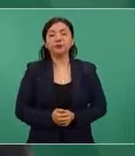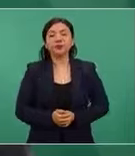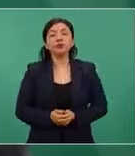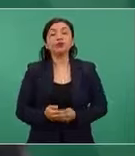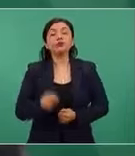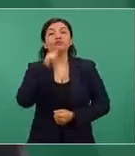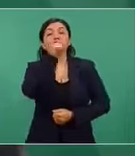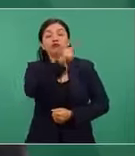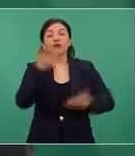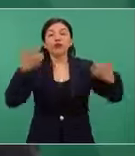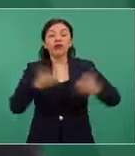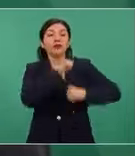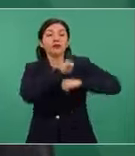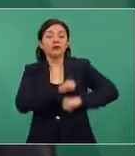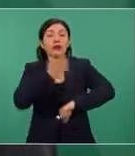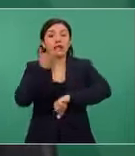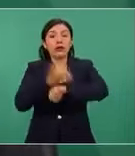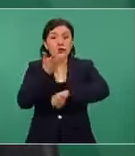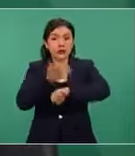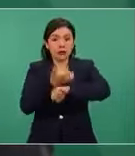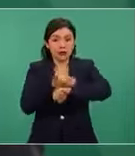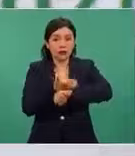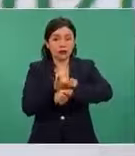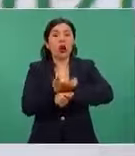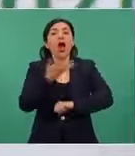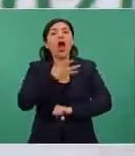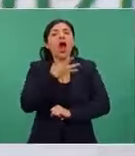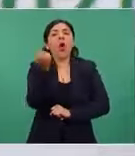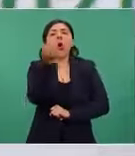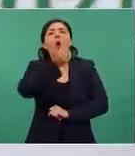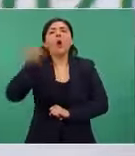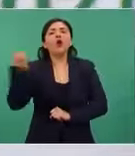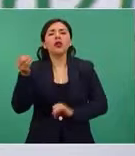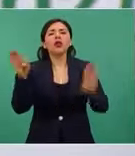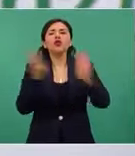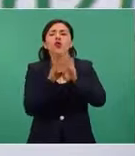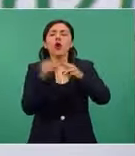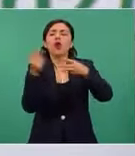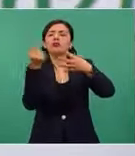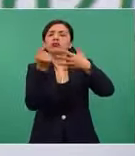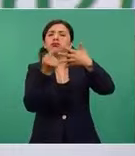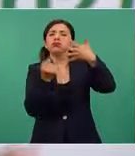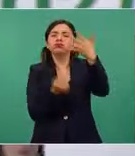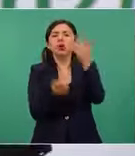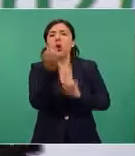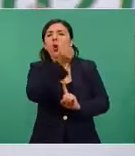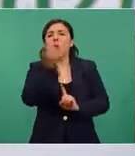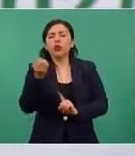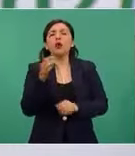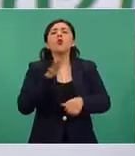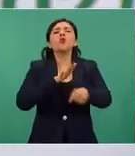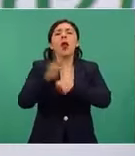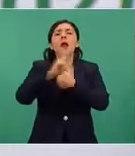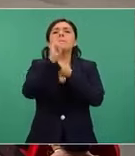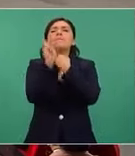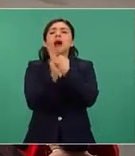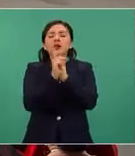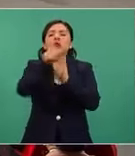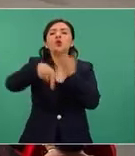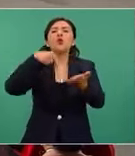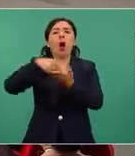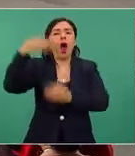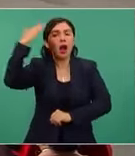corresponde a Estados Unidos, porque hay un orden que se va siguiendo en qué país es la sede.